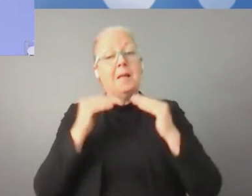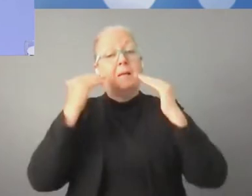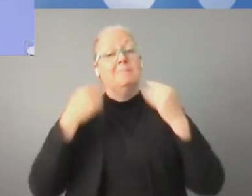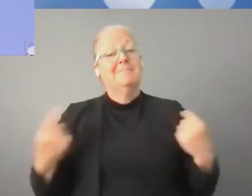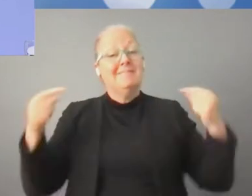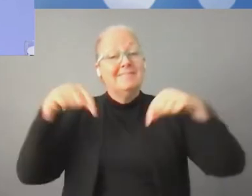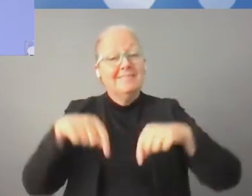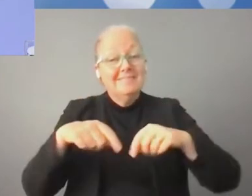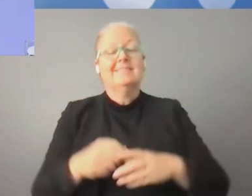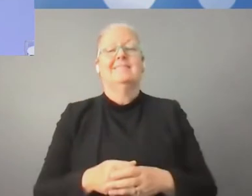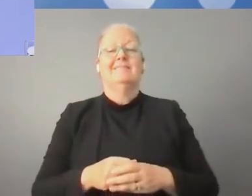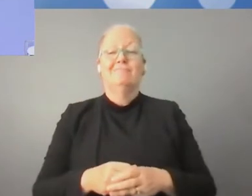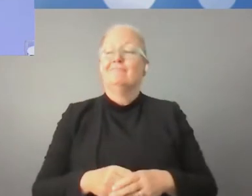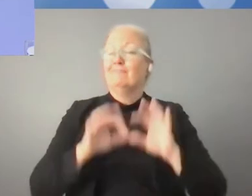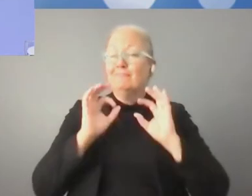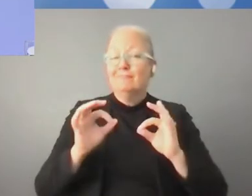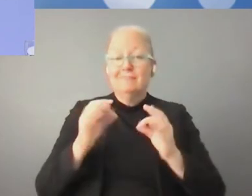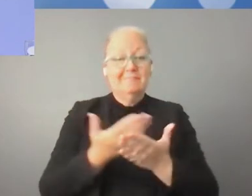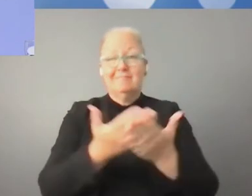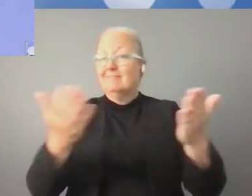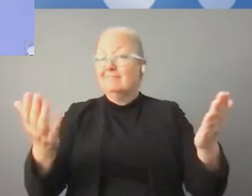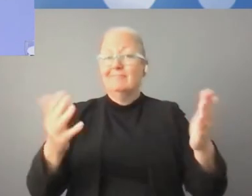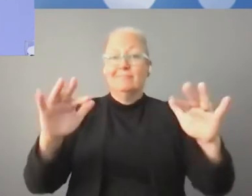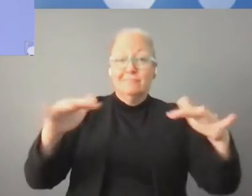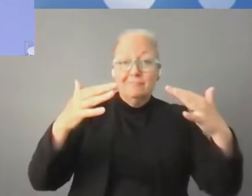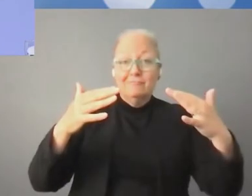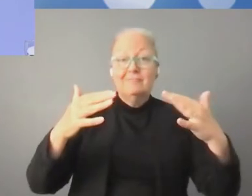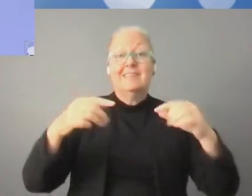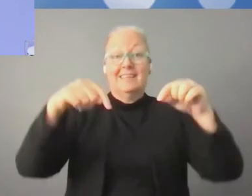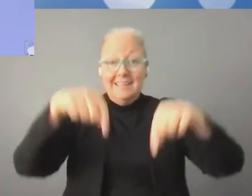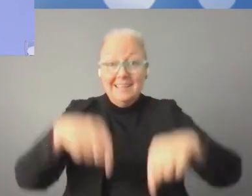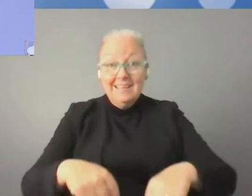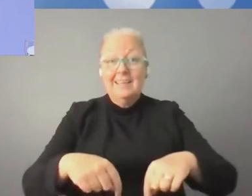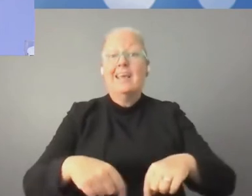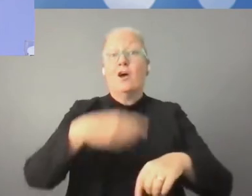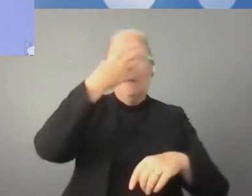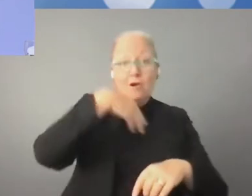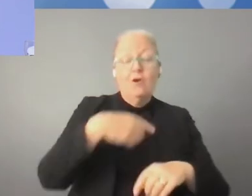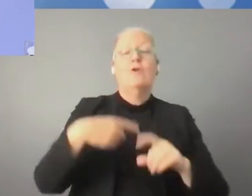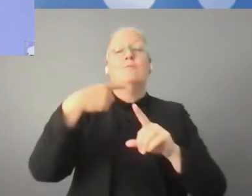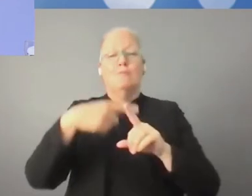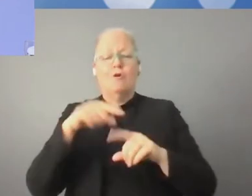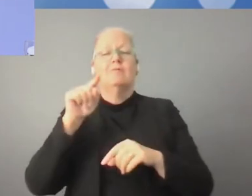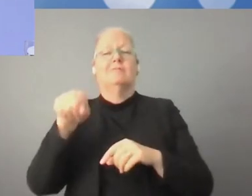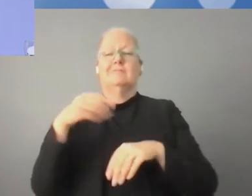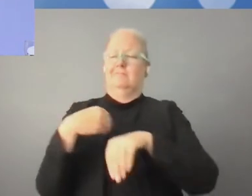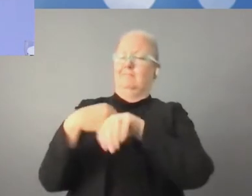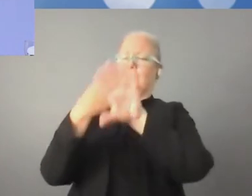Muchas gracias. Es para mí un gran placer poder estar aquí con todos ustedes. Muchas gracias por poder